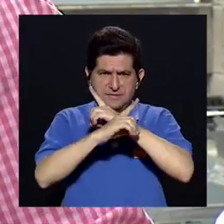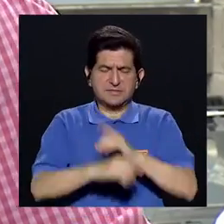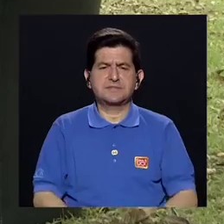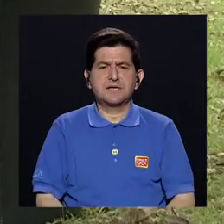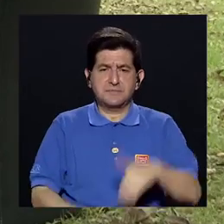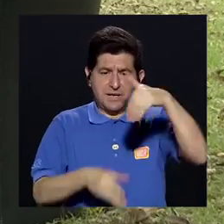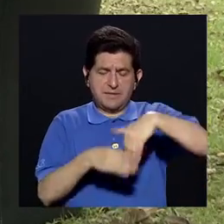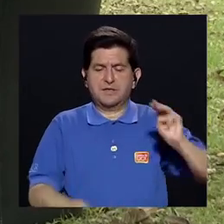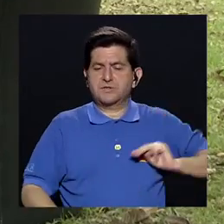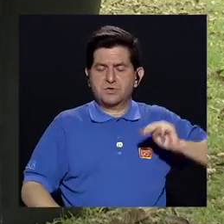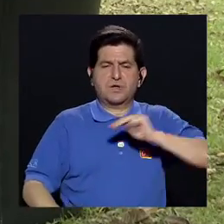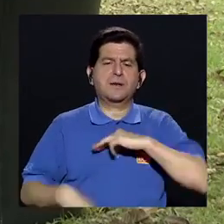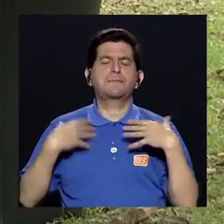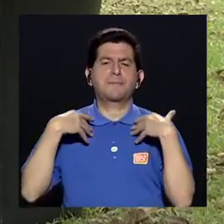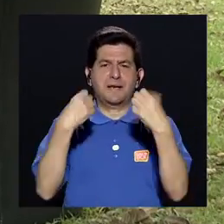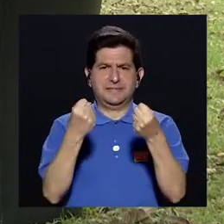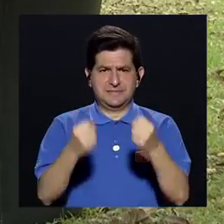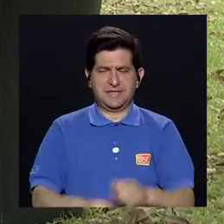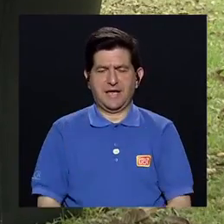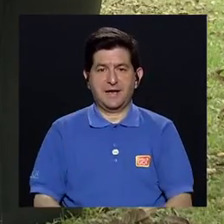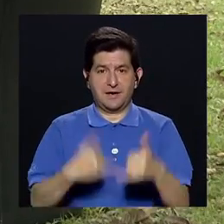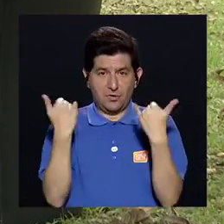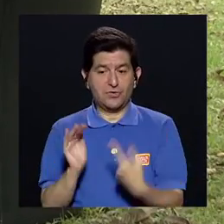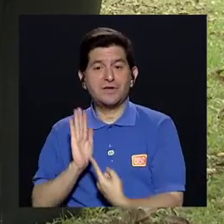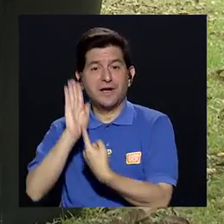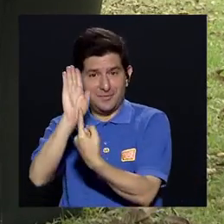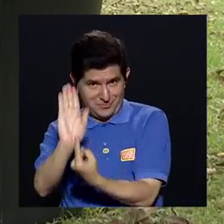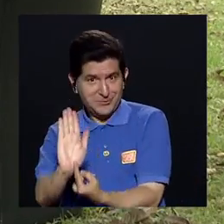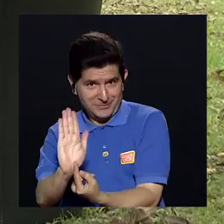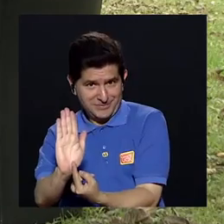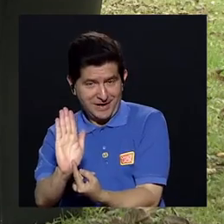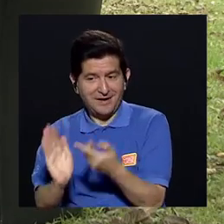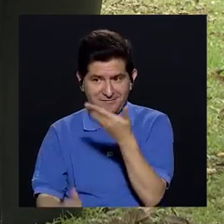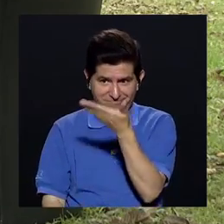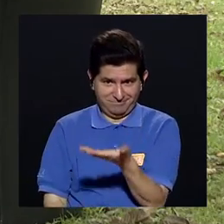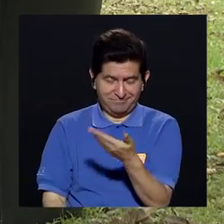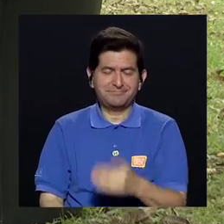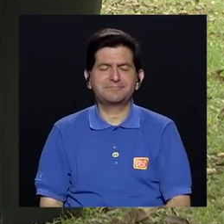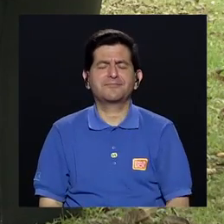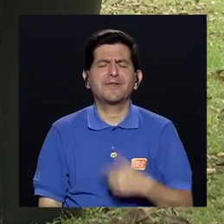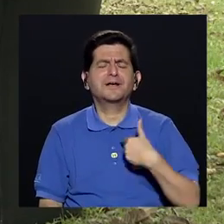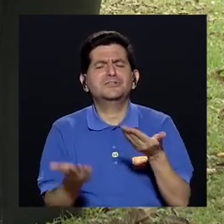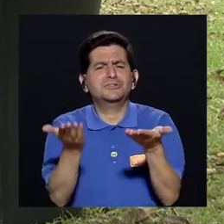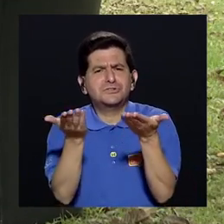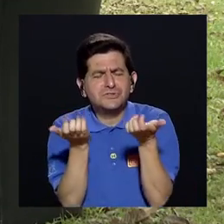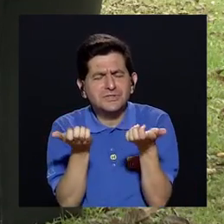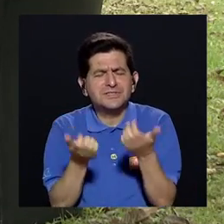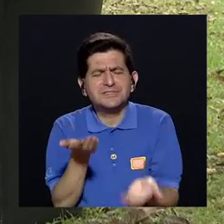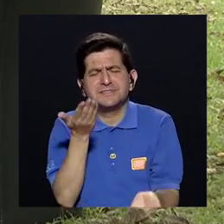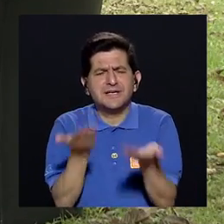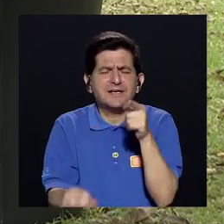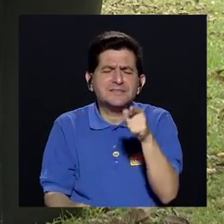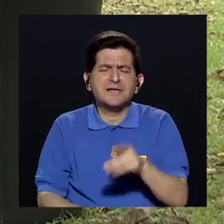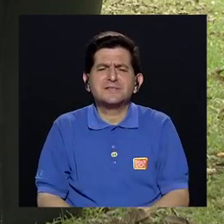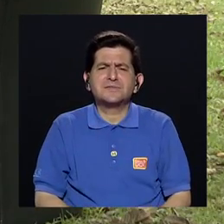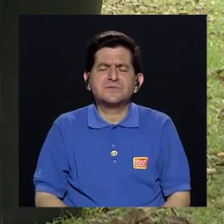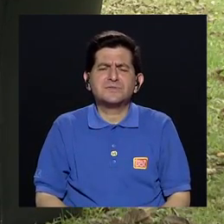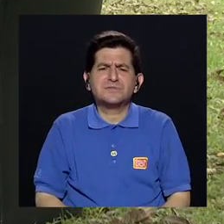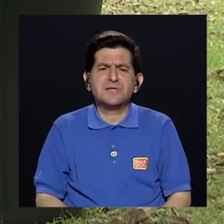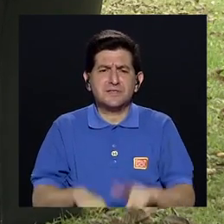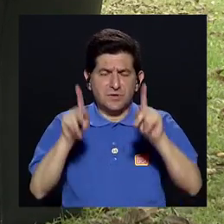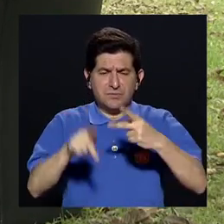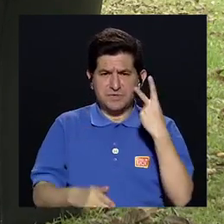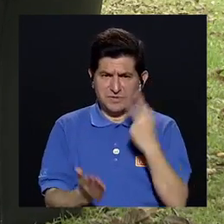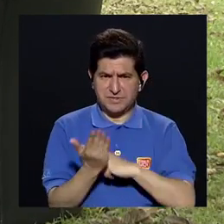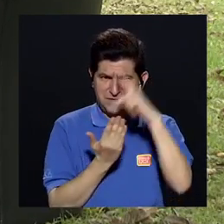Salud Bueno, ya una vez que la pude presentar Pues quisiera, doctora, que usted pueda compartir con